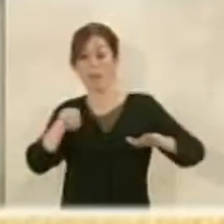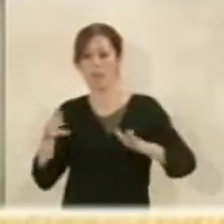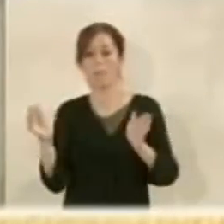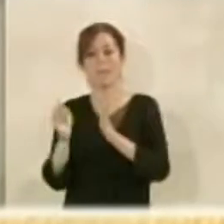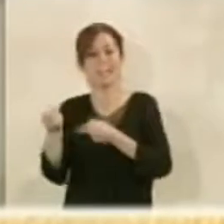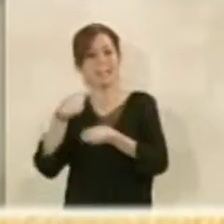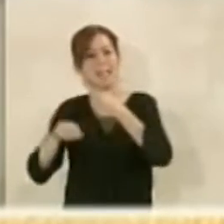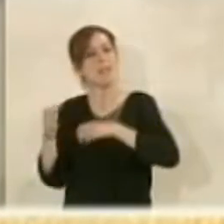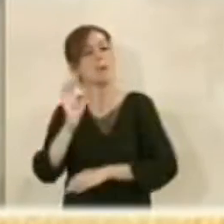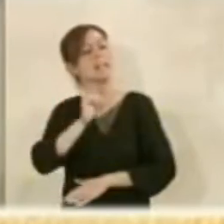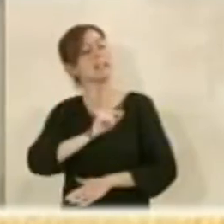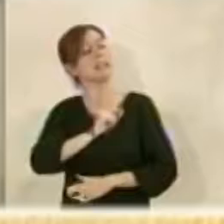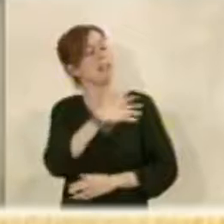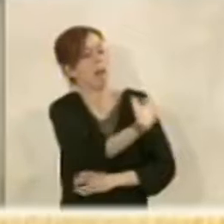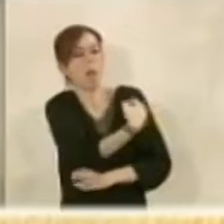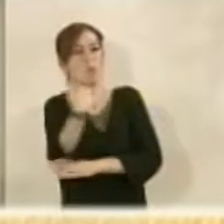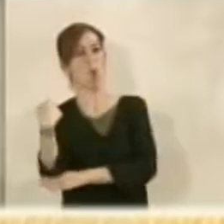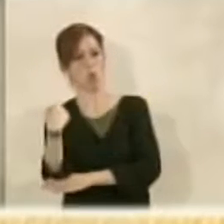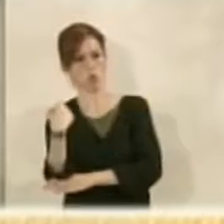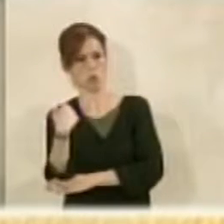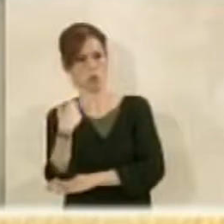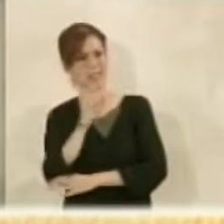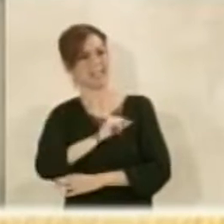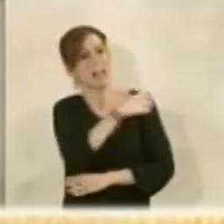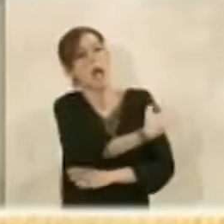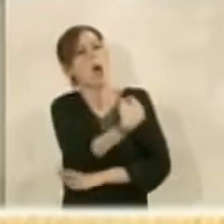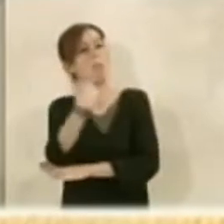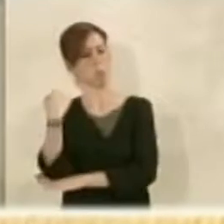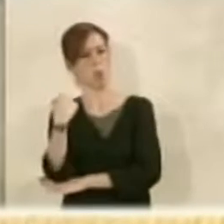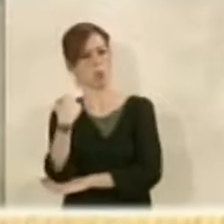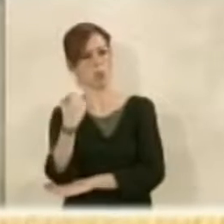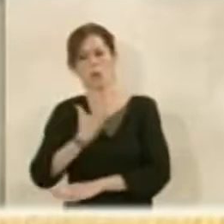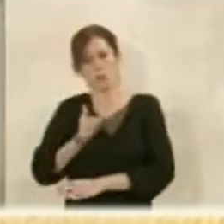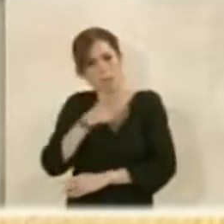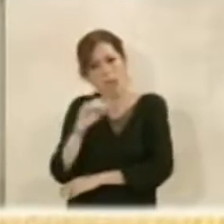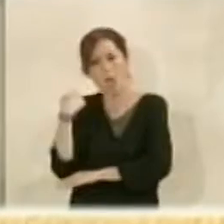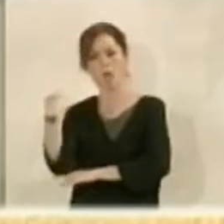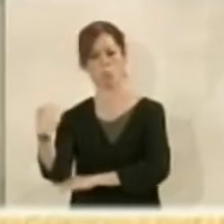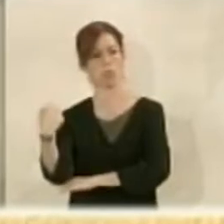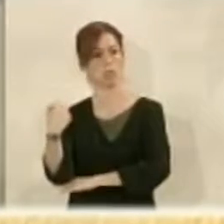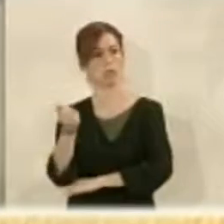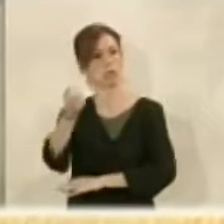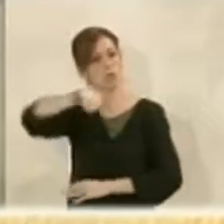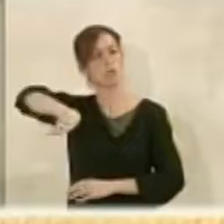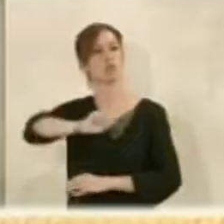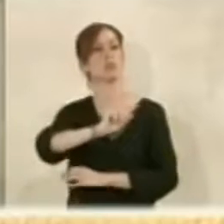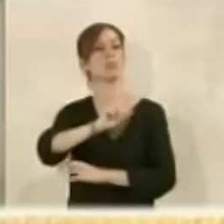tener y sentir un aliento y un apoyo sin igual por parte de este ayuntamiento. Nosotros